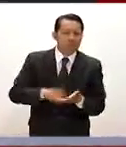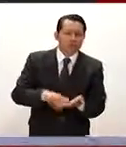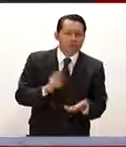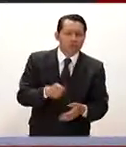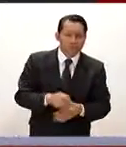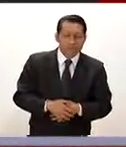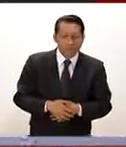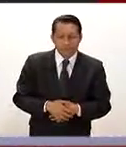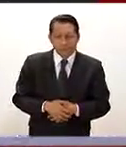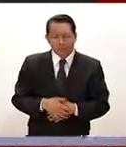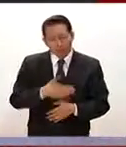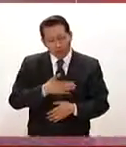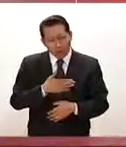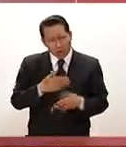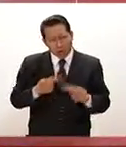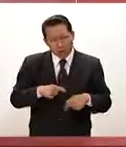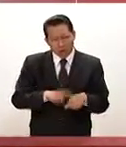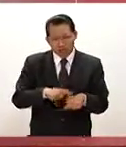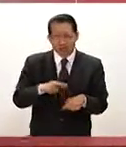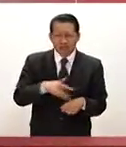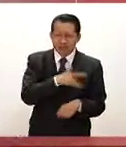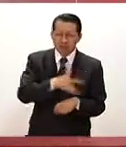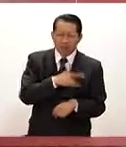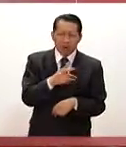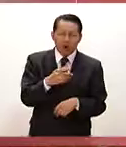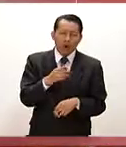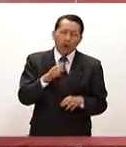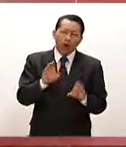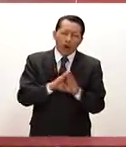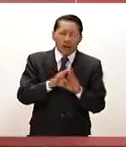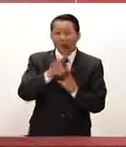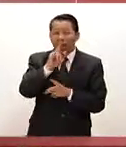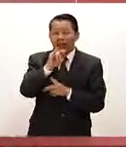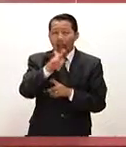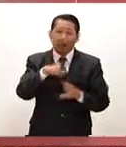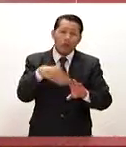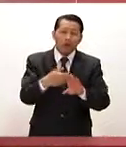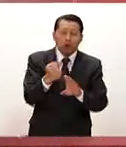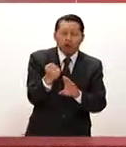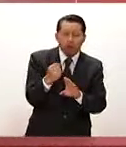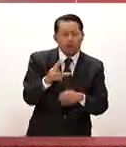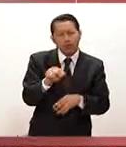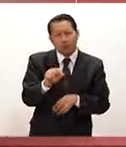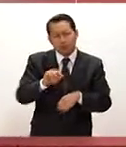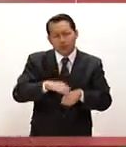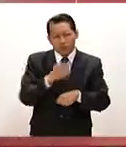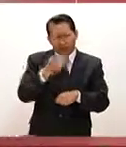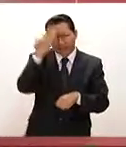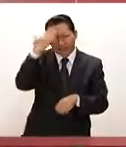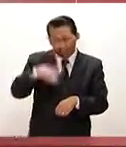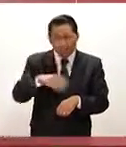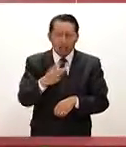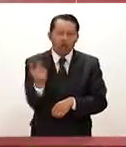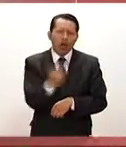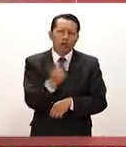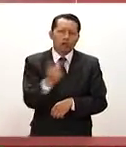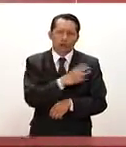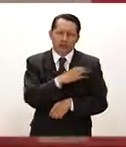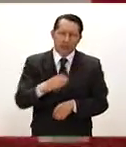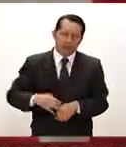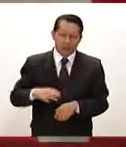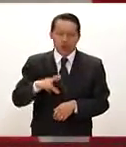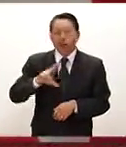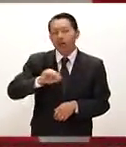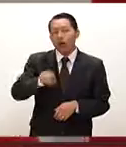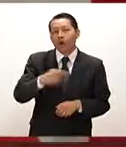Yo personalmente creo que no va a tener un impacto significativo, en especial porque se sabe que ambos candidatos, bueno, pues no son jóvenes.